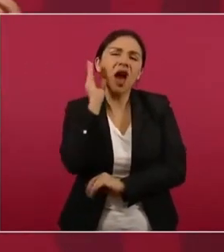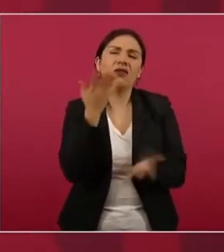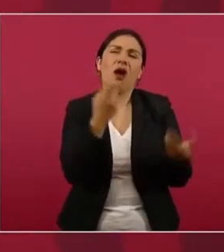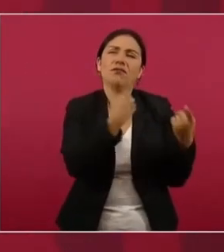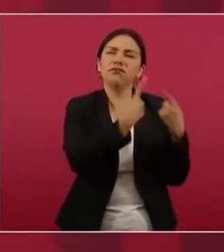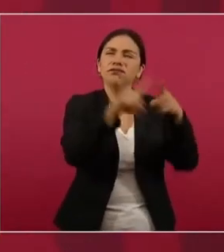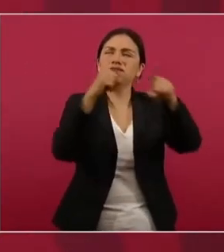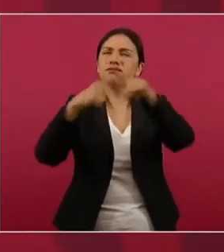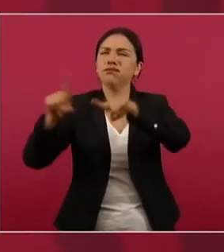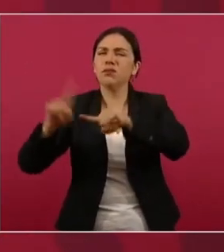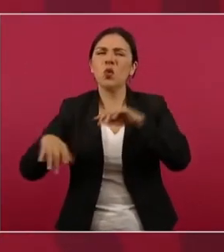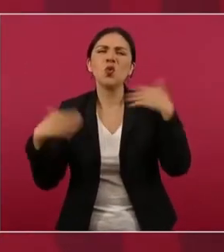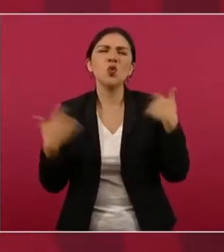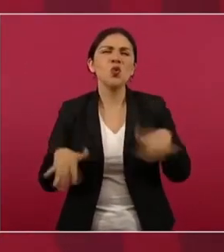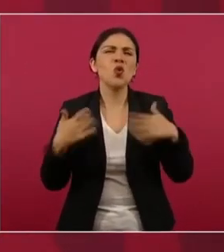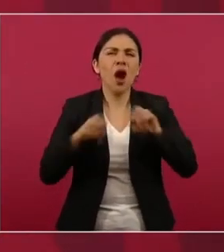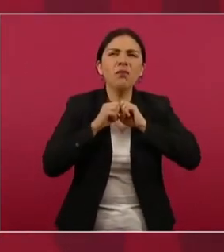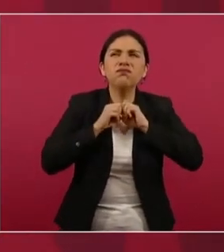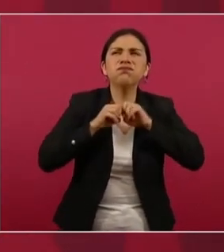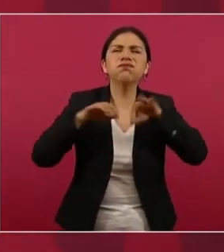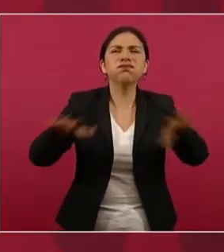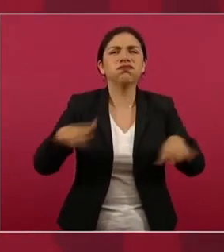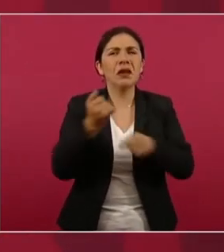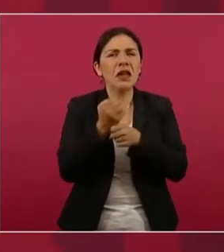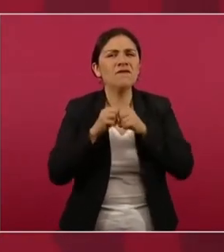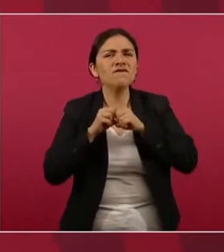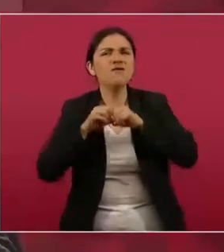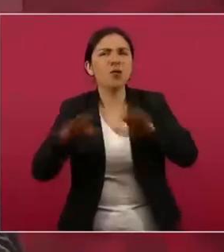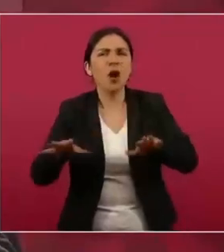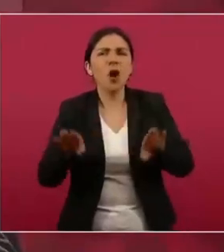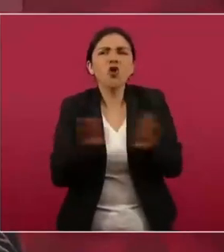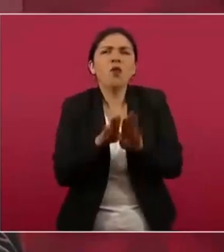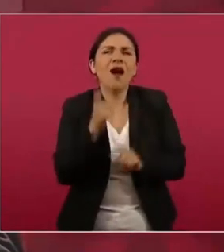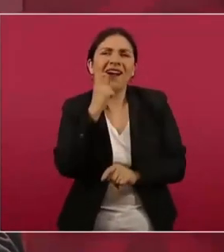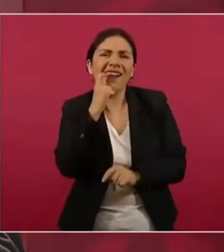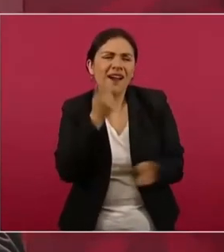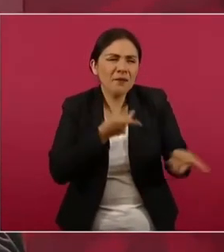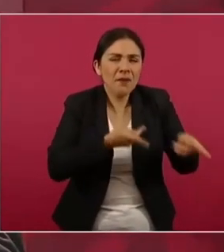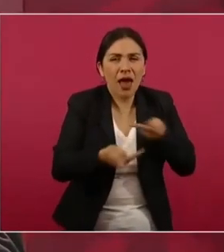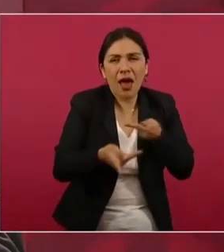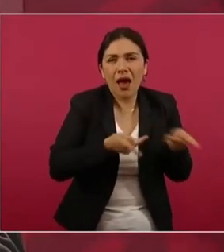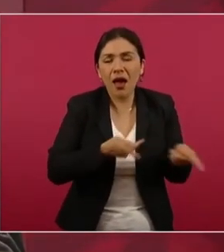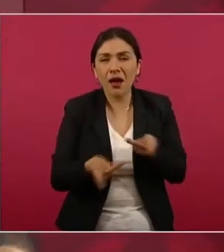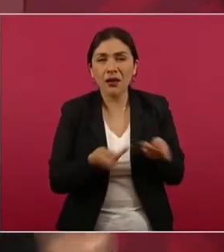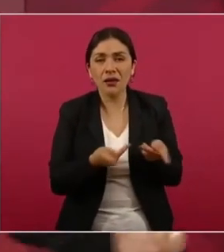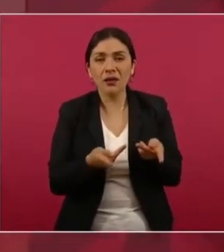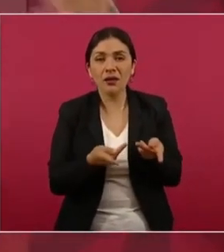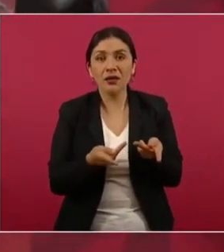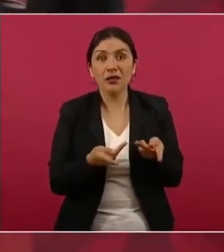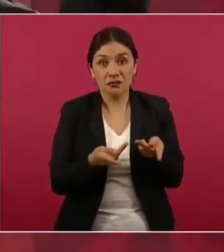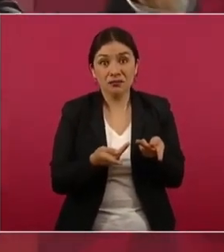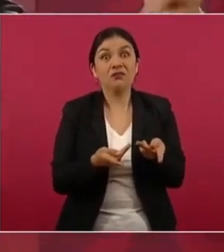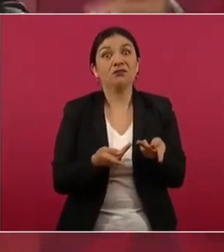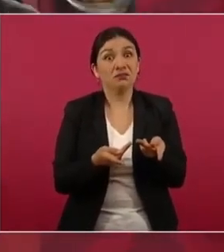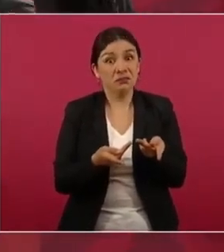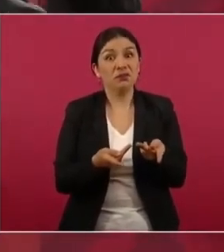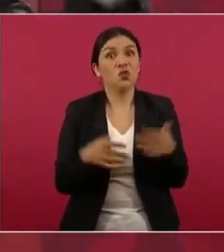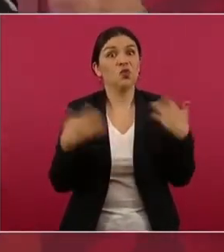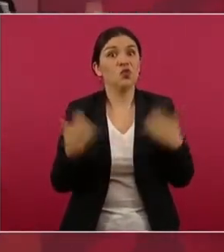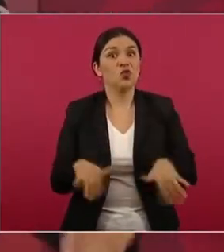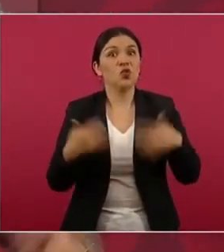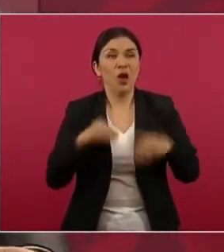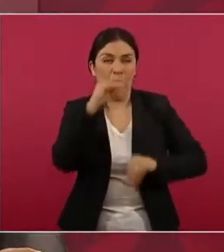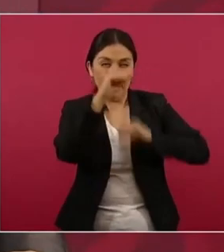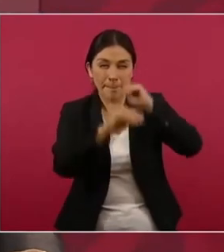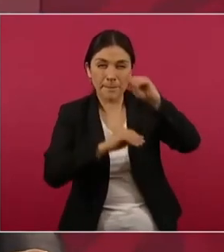toda una estrategia bien diseñada, bien